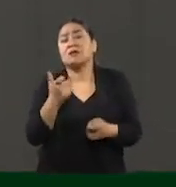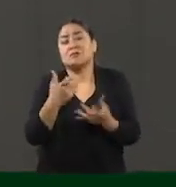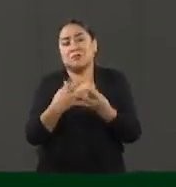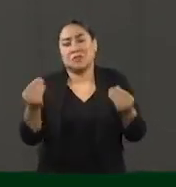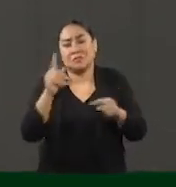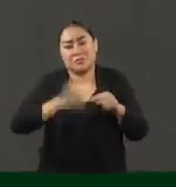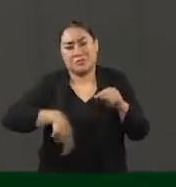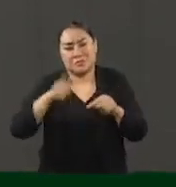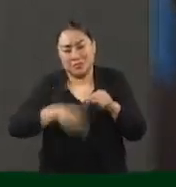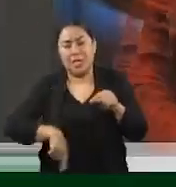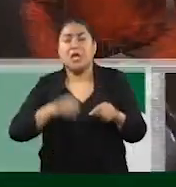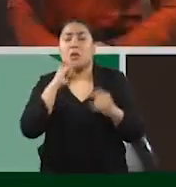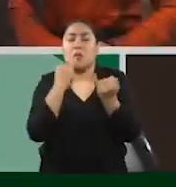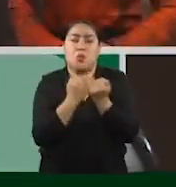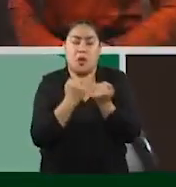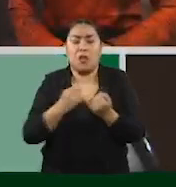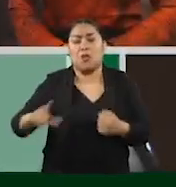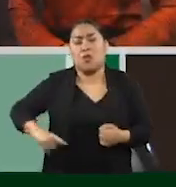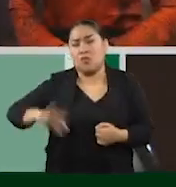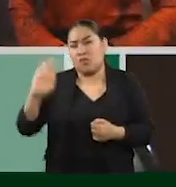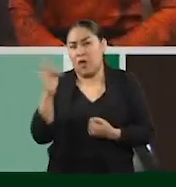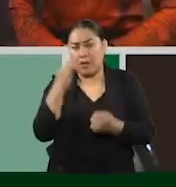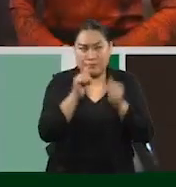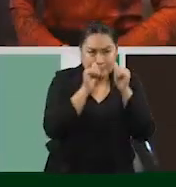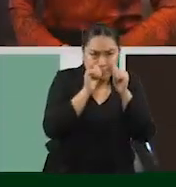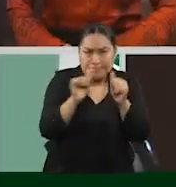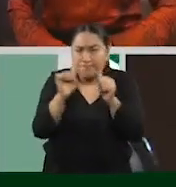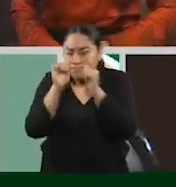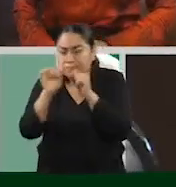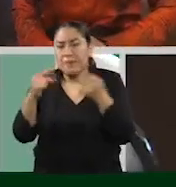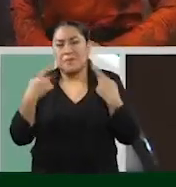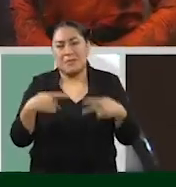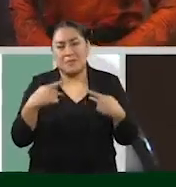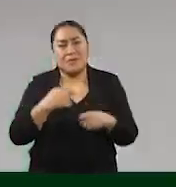así como la atención que brinda el gobierno federal a los damnificados.